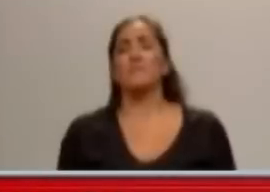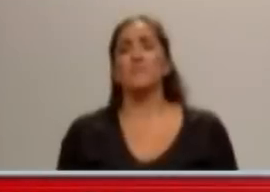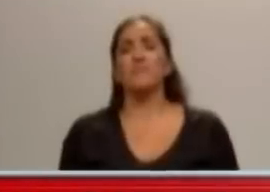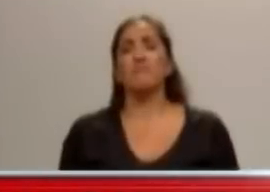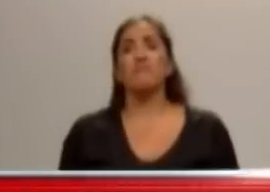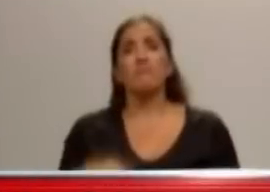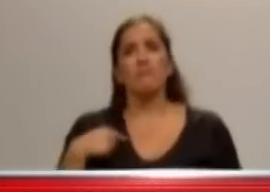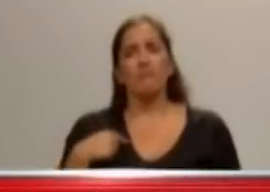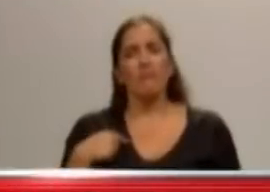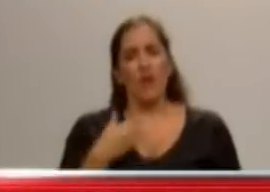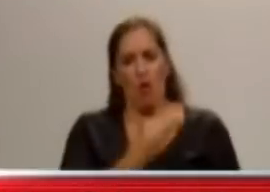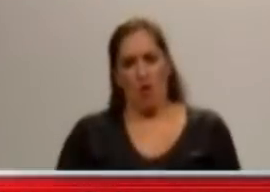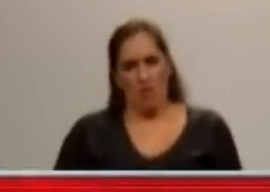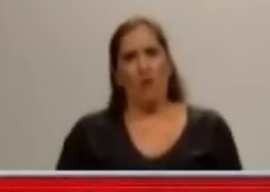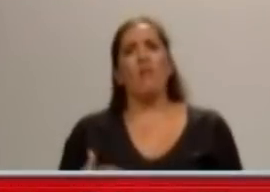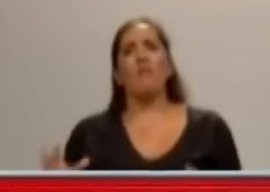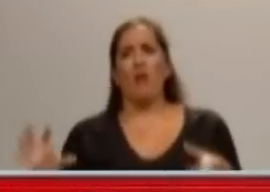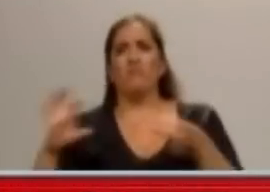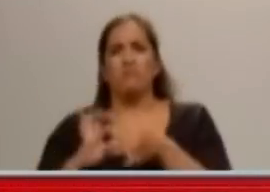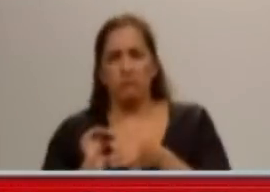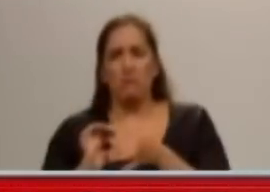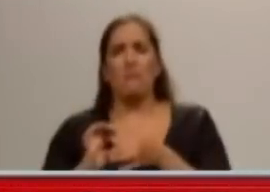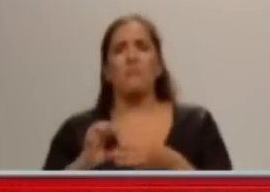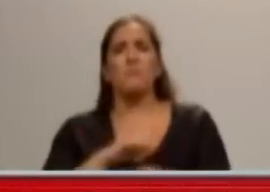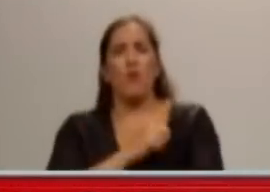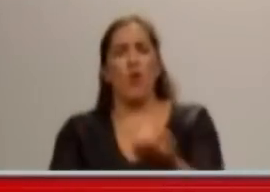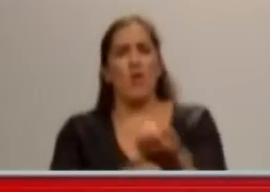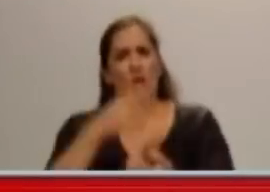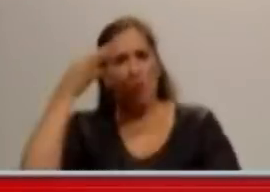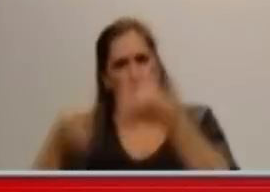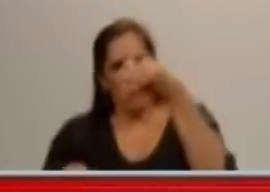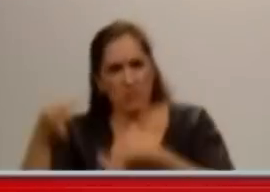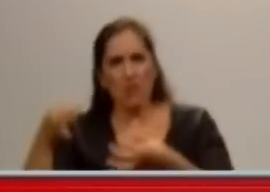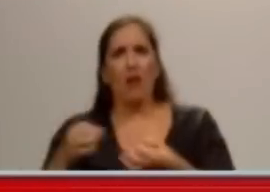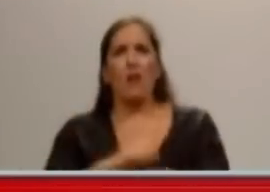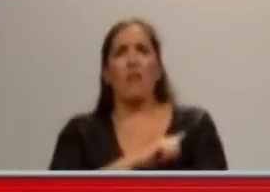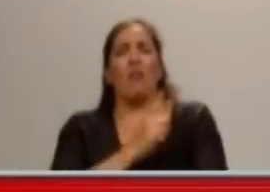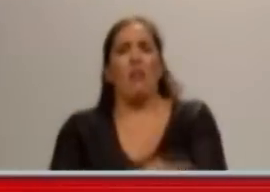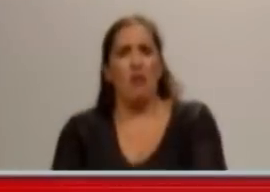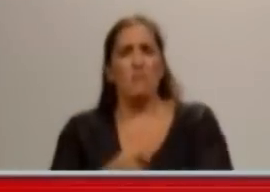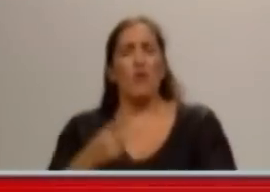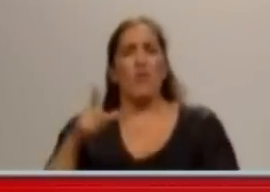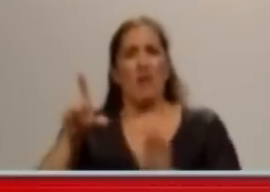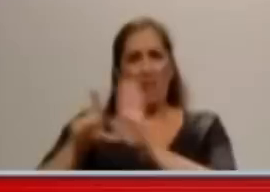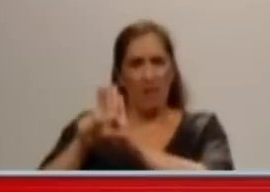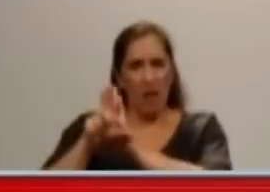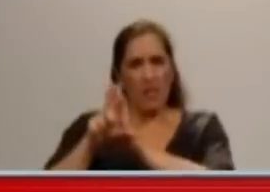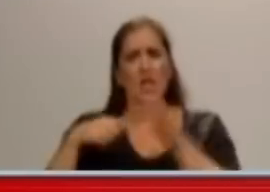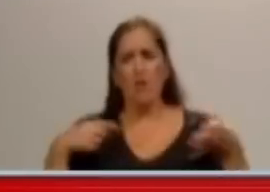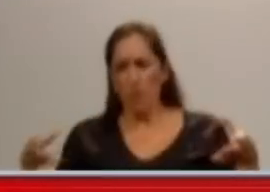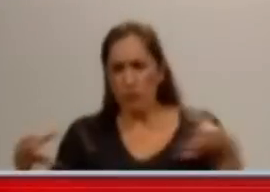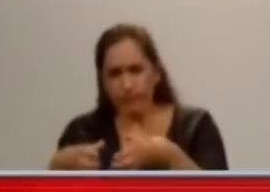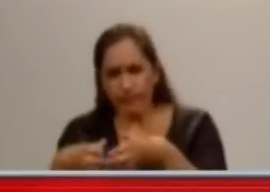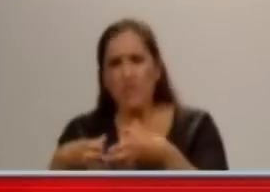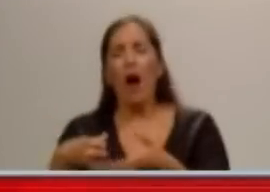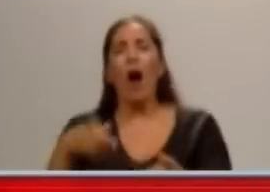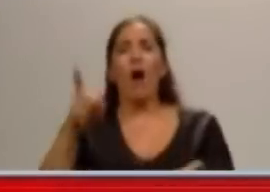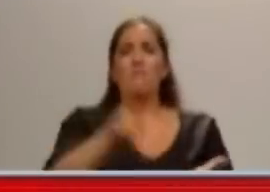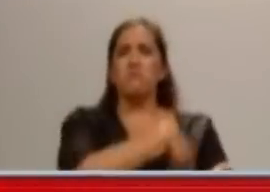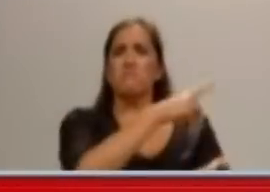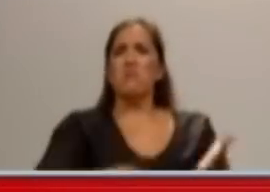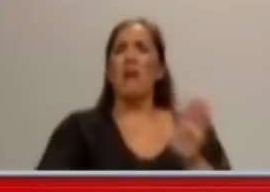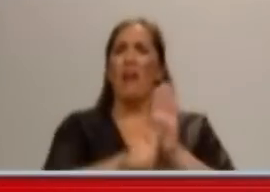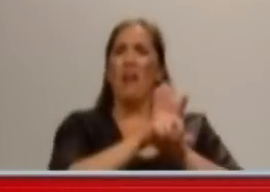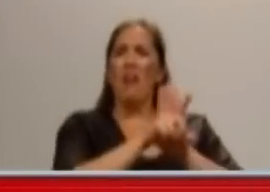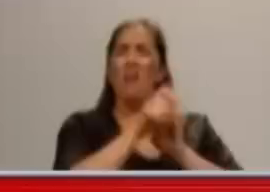pasado, donde se dedicó la mitad a hablar de ella en vez de hablar de misma, la segunda carta donde marca este cambio de